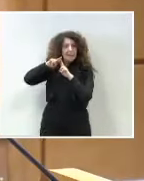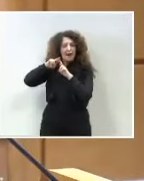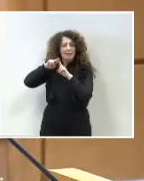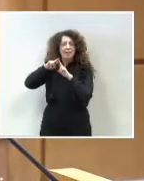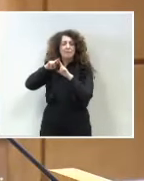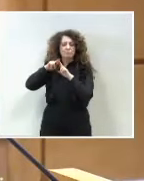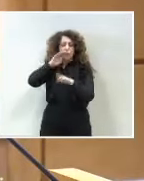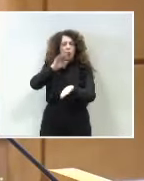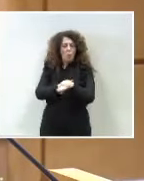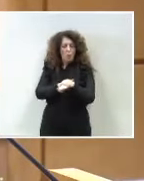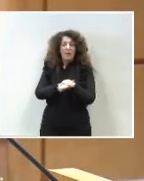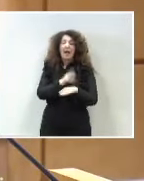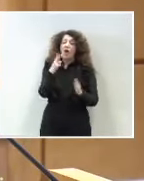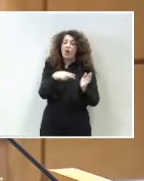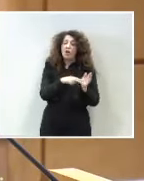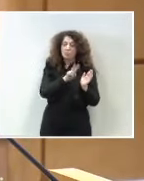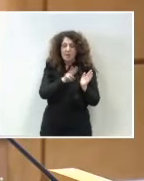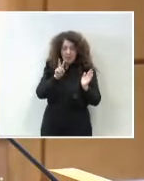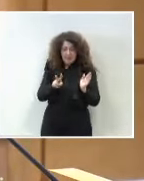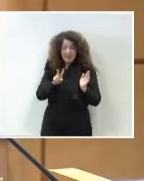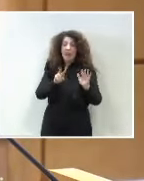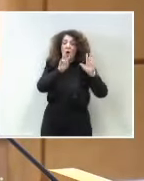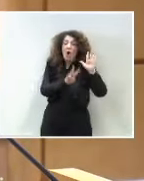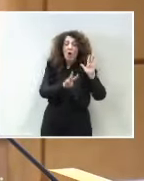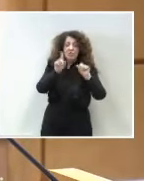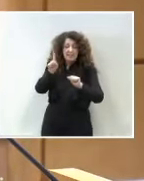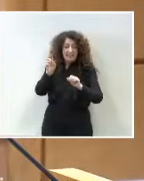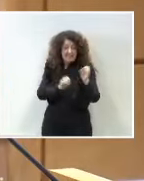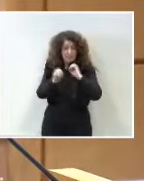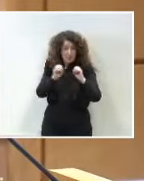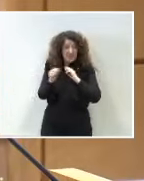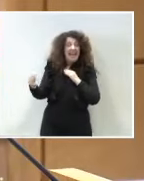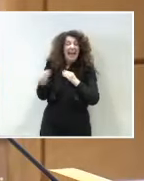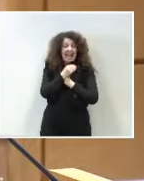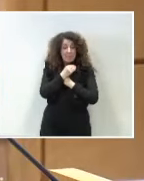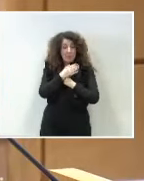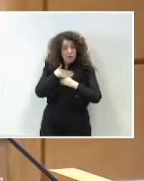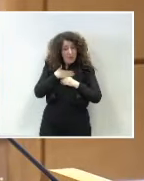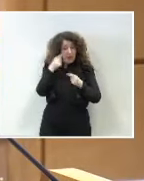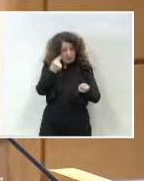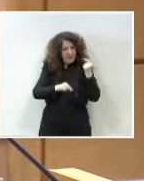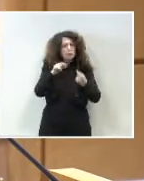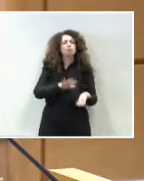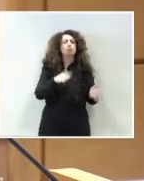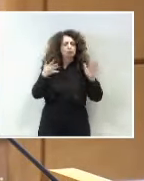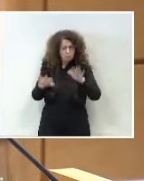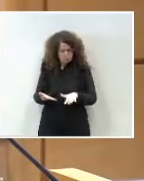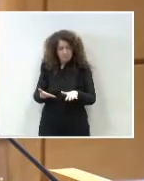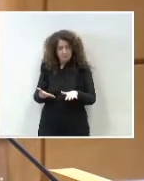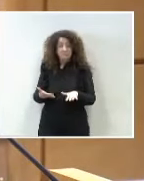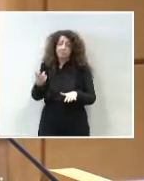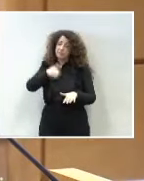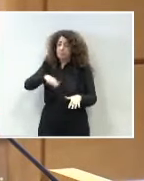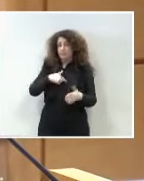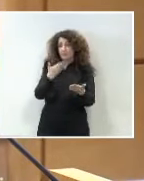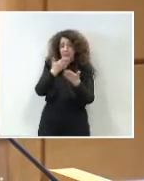2022 ejecutó el 86% de las inversiones presupuestadas. Y le reclamamos a su gobierno, como